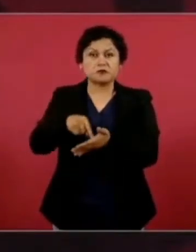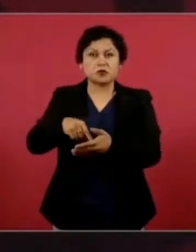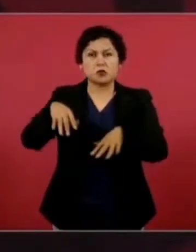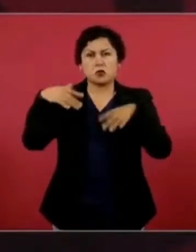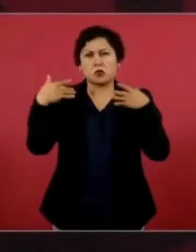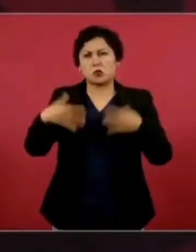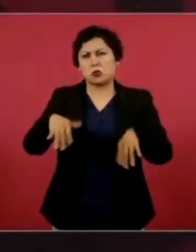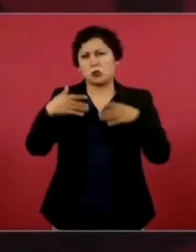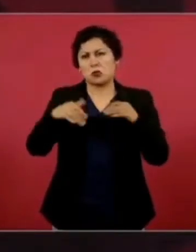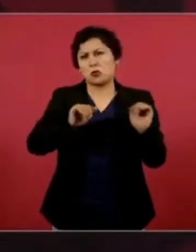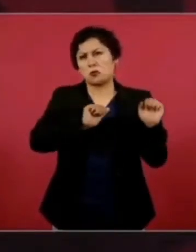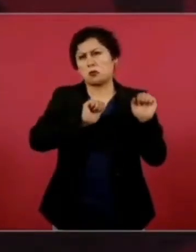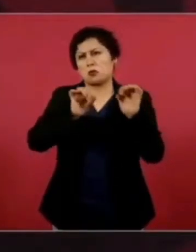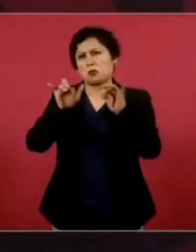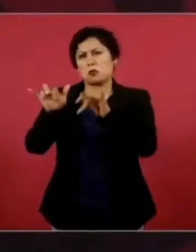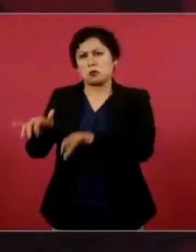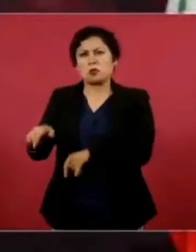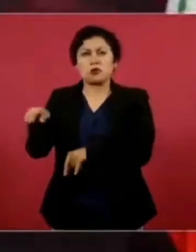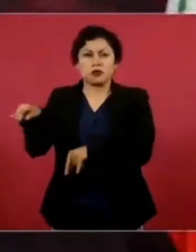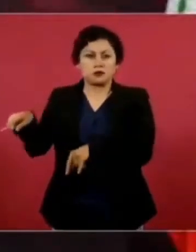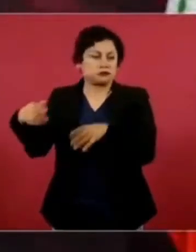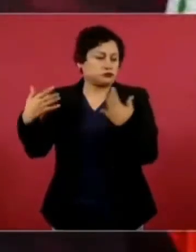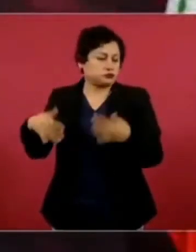Entonces, se aportan muchísimo.